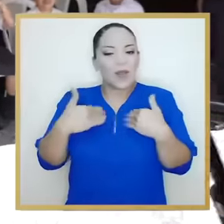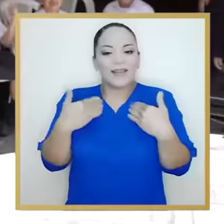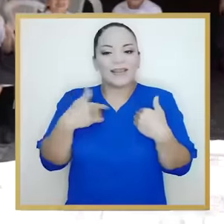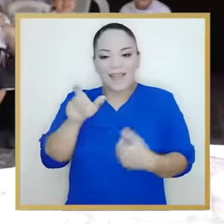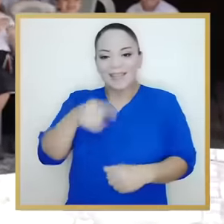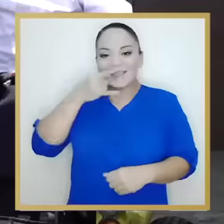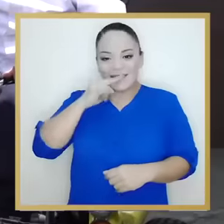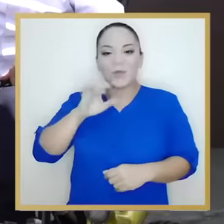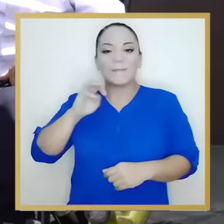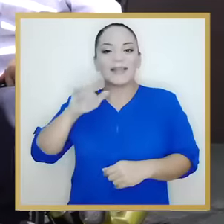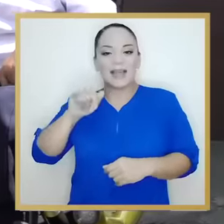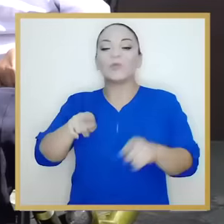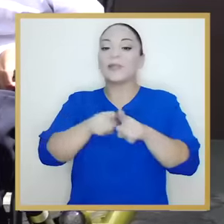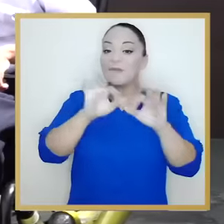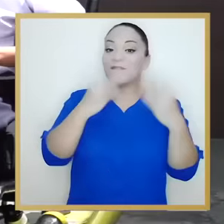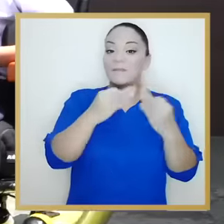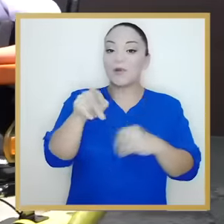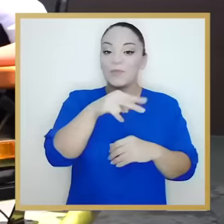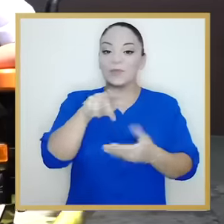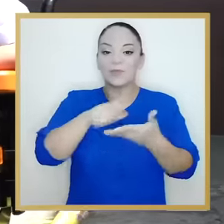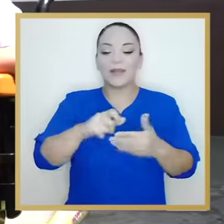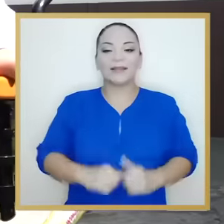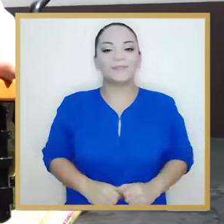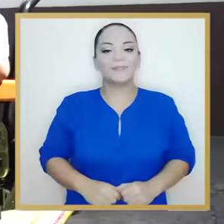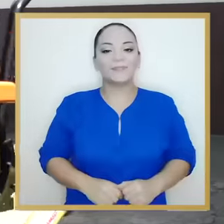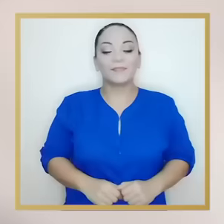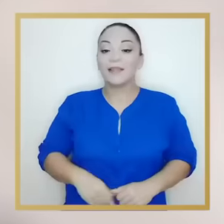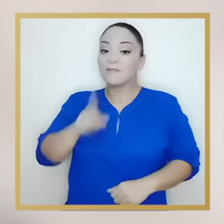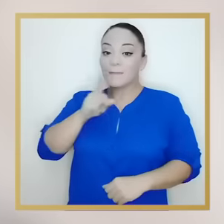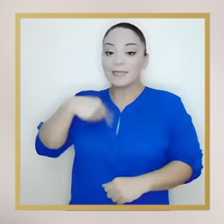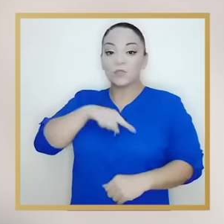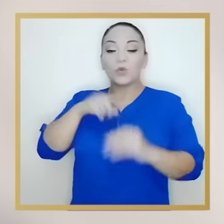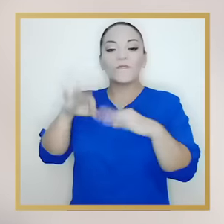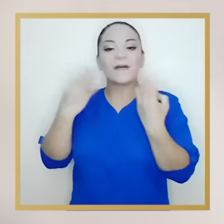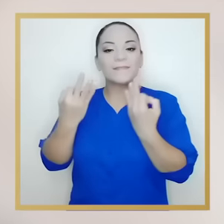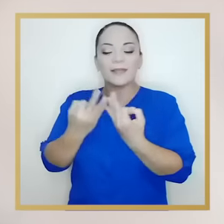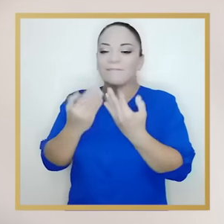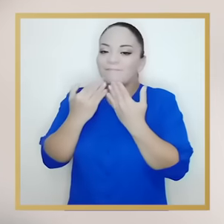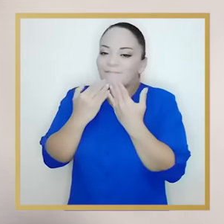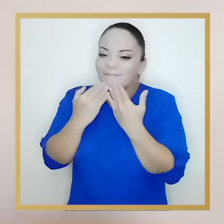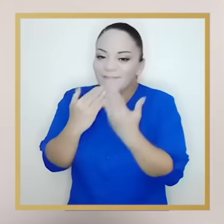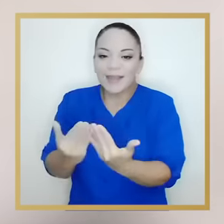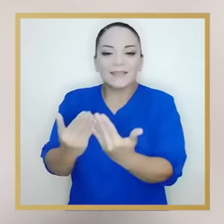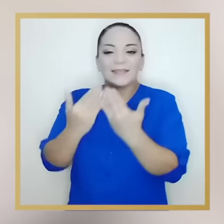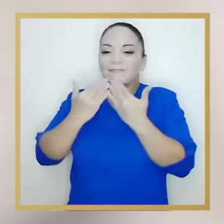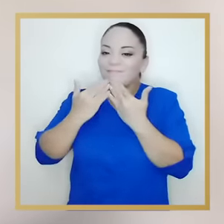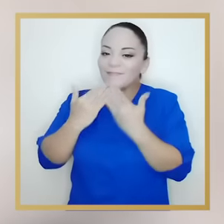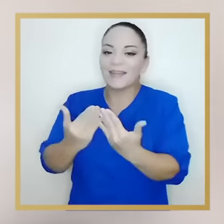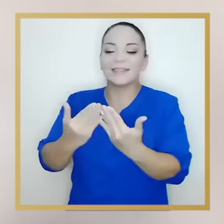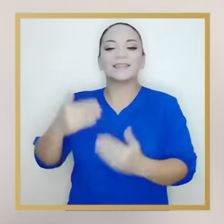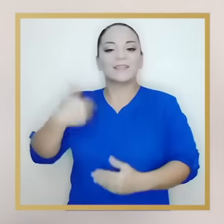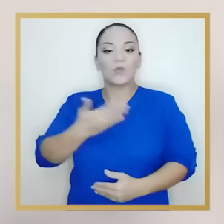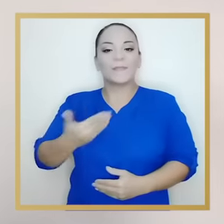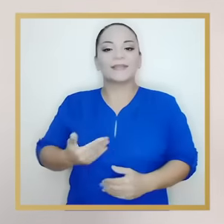llenó de alegría a Emiliano, su familia y compañeros de escuela. Pues definitivamente como familia no tenemos más que darle gracias